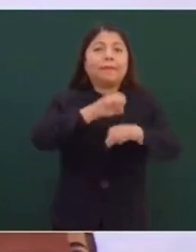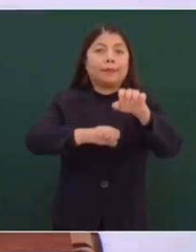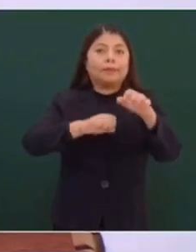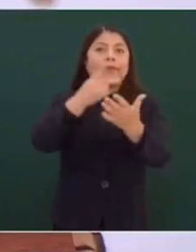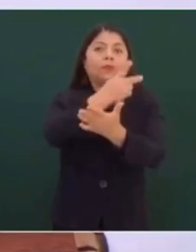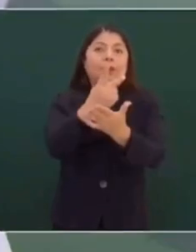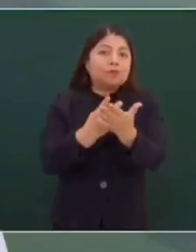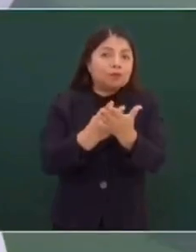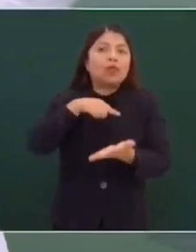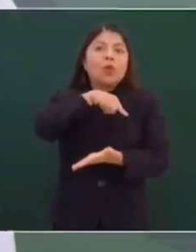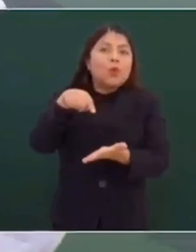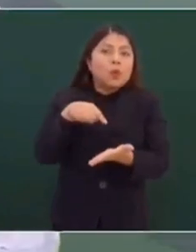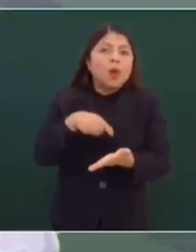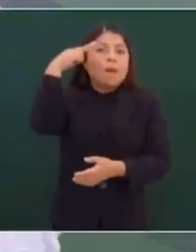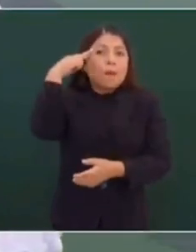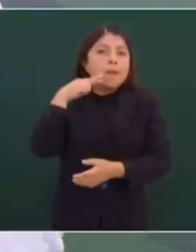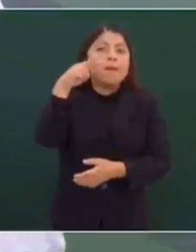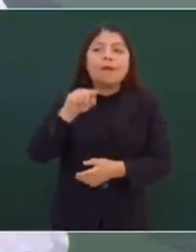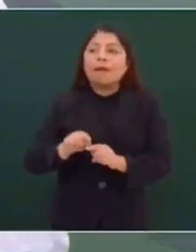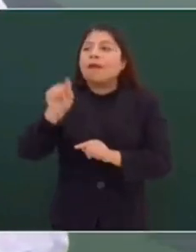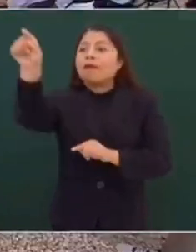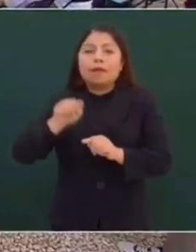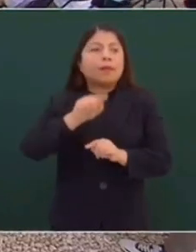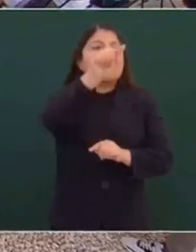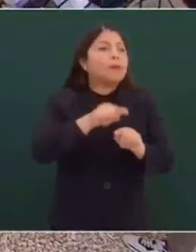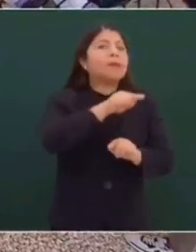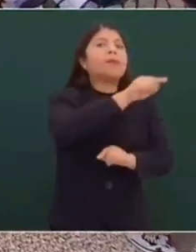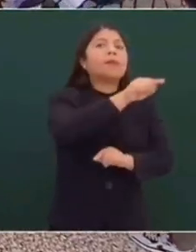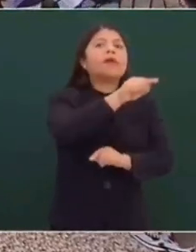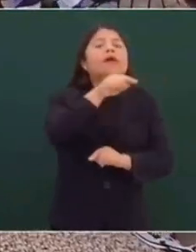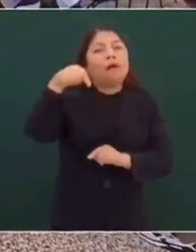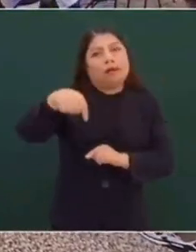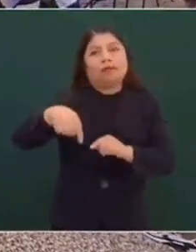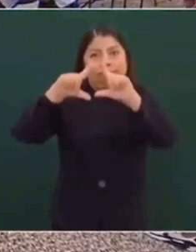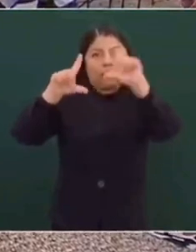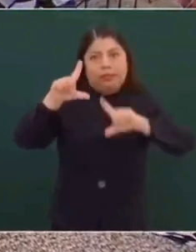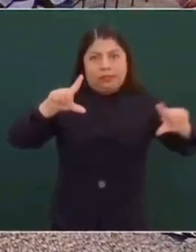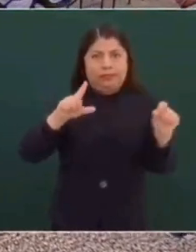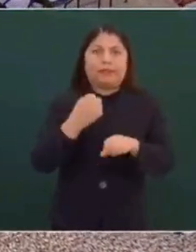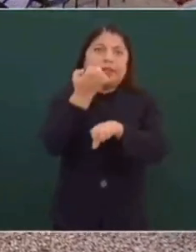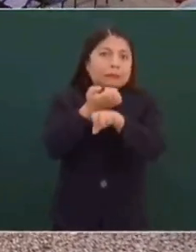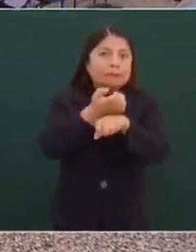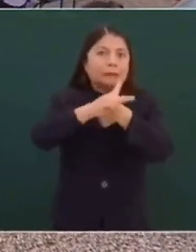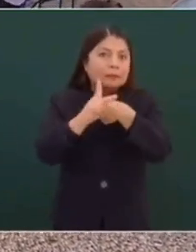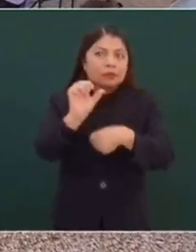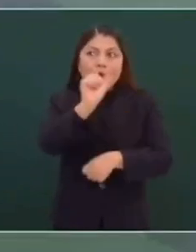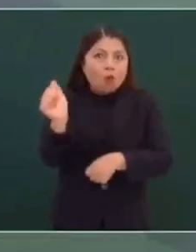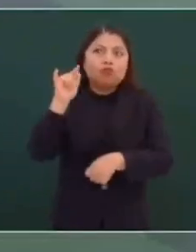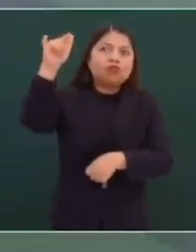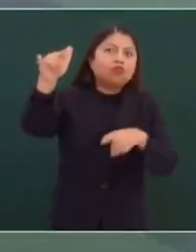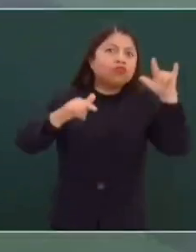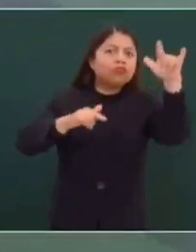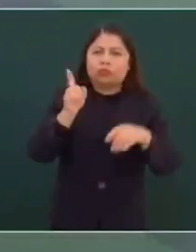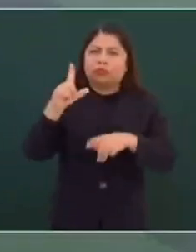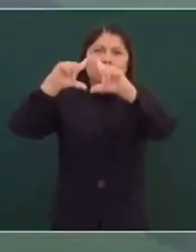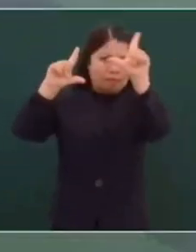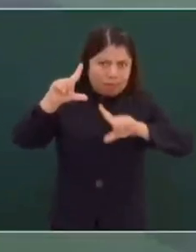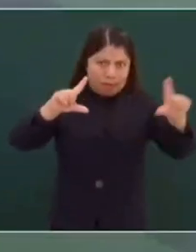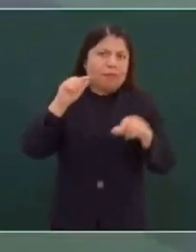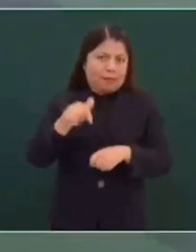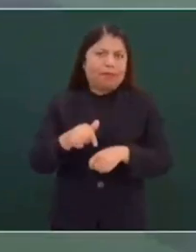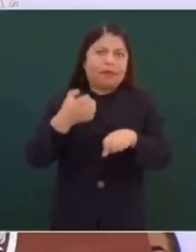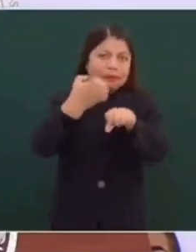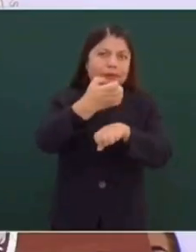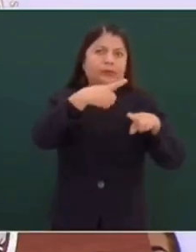rutas, pero no tiene nada que ver todavía con volar en el extranjero. Nada. Vamos a empezar en México, las rutas